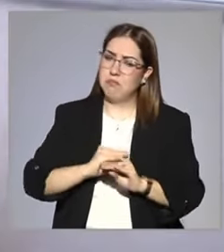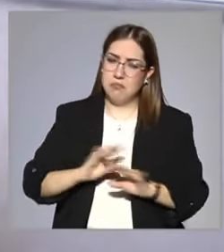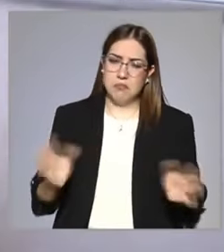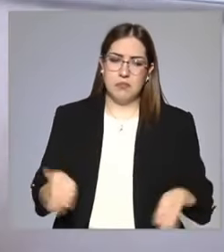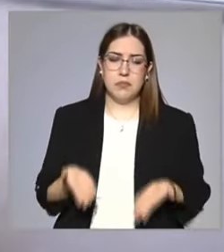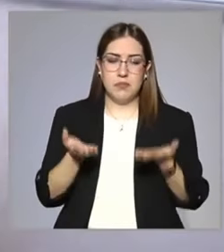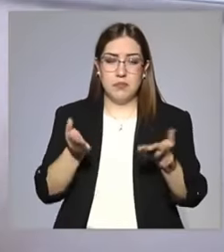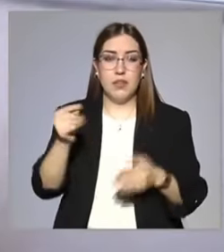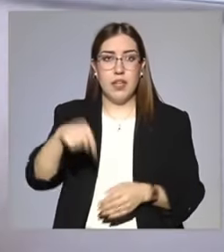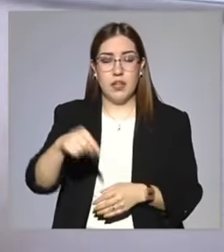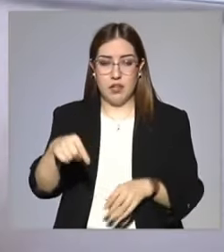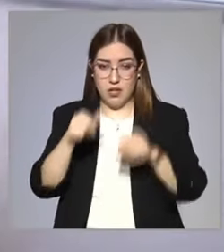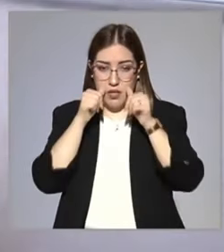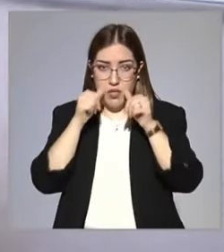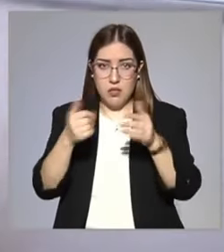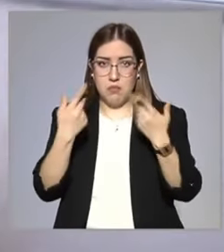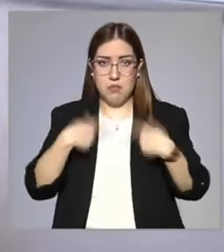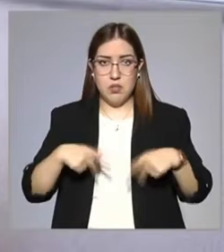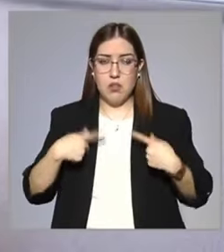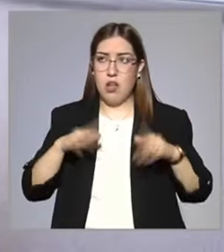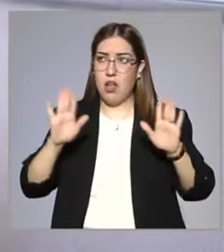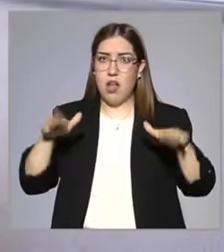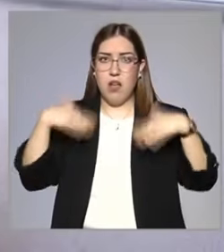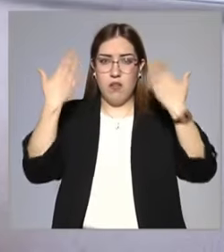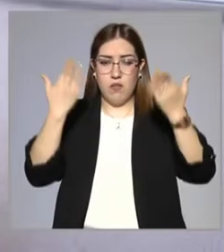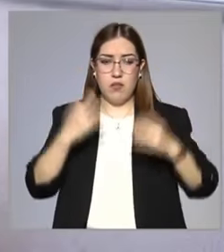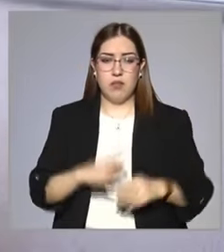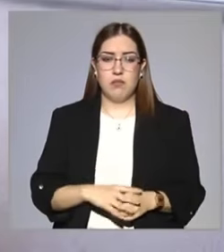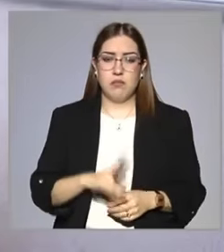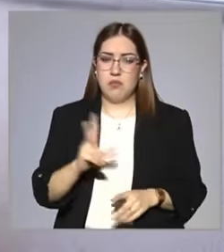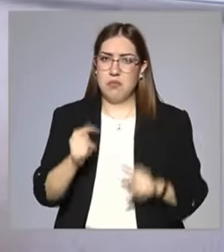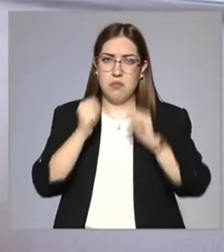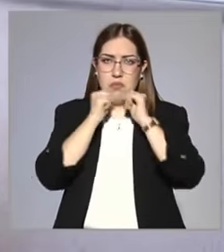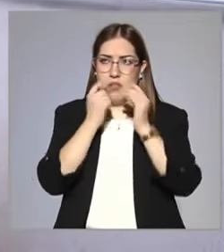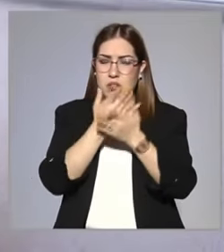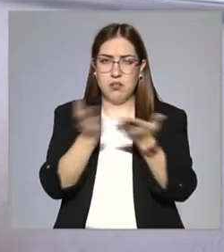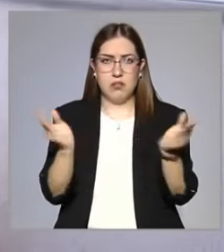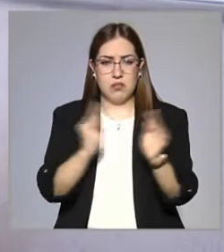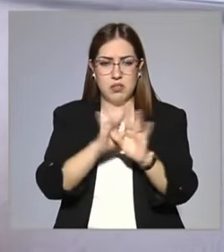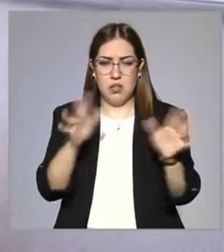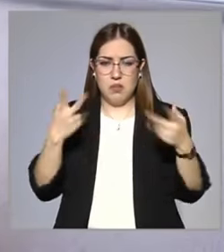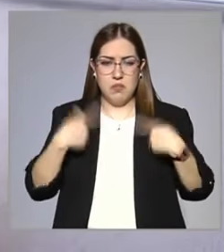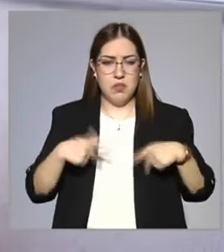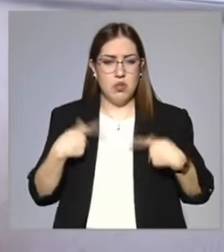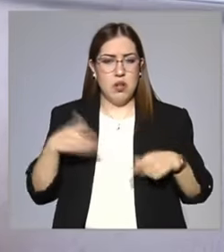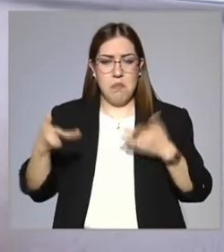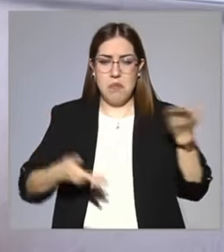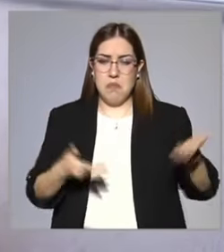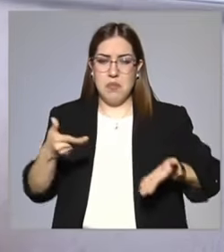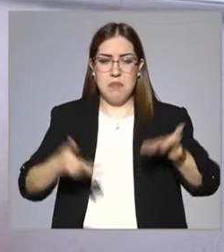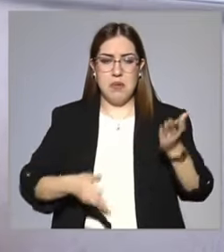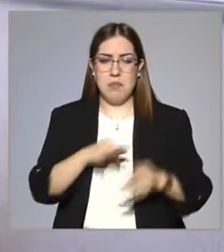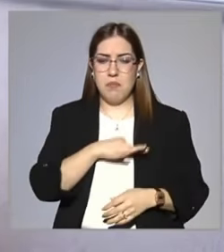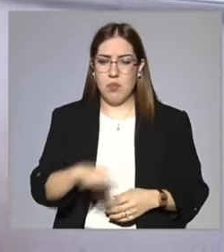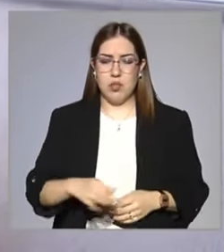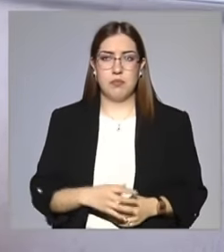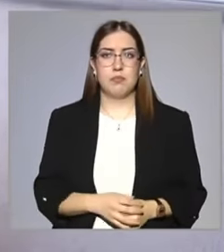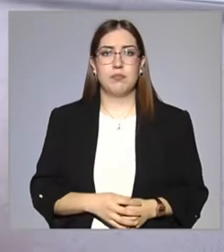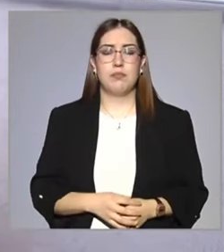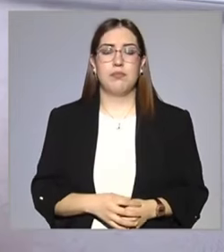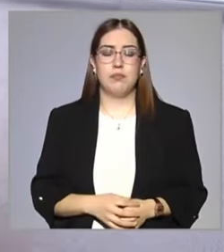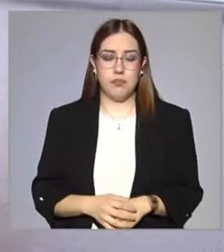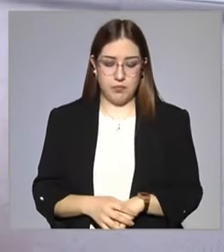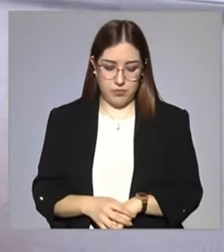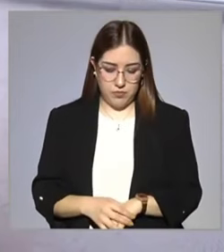Aquí atendemos pacientes externos, no discriminamos a nadie, aquí recibimos a cualquier paciente. Normalmente esta